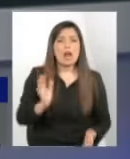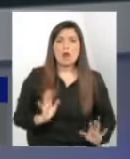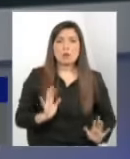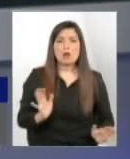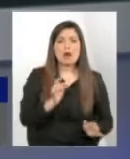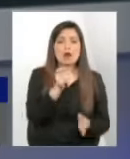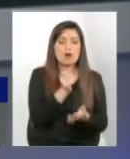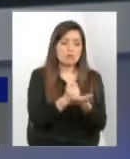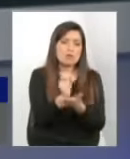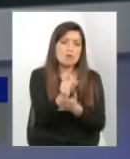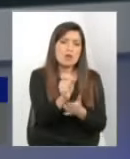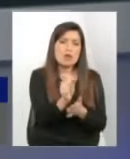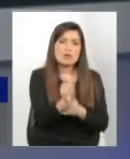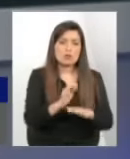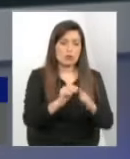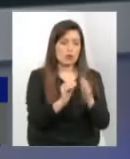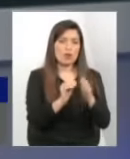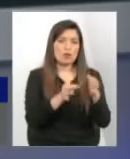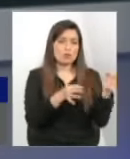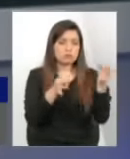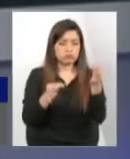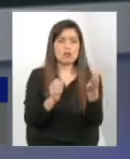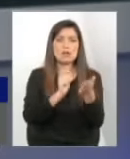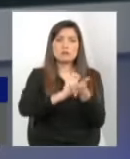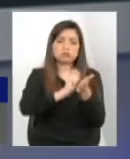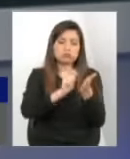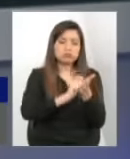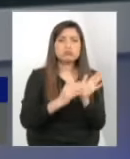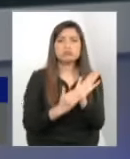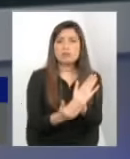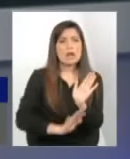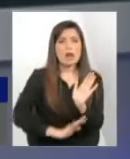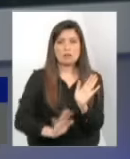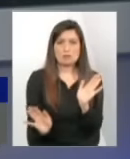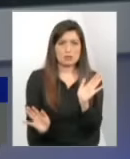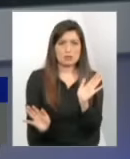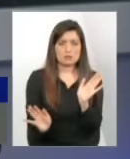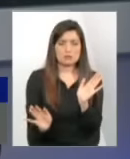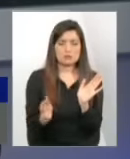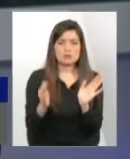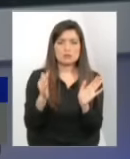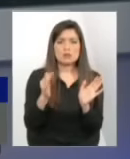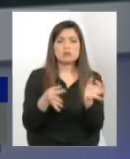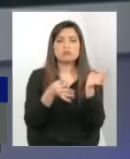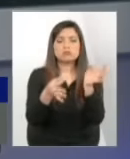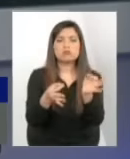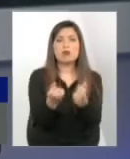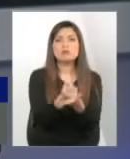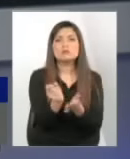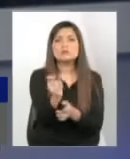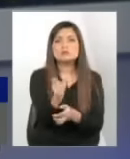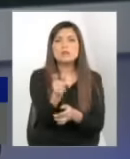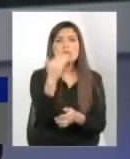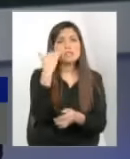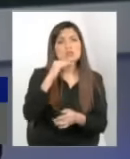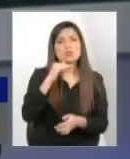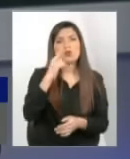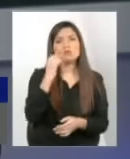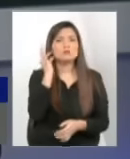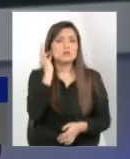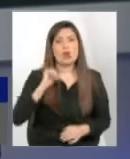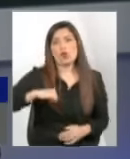cierto medicó en la receta y eso es lo que tiene que entregar al niño y niña joven el servicio